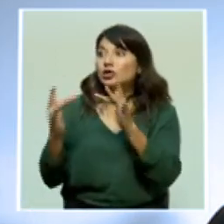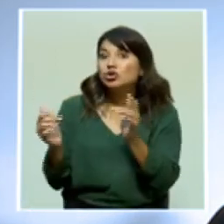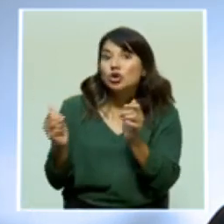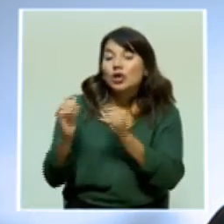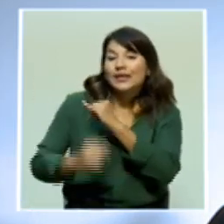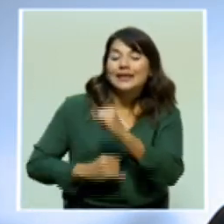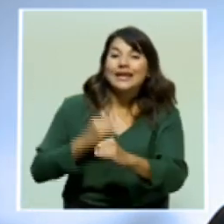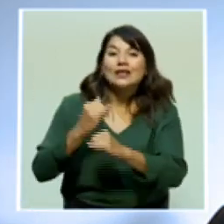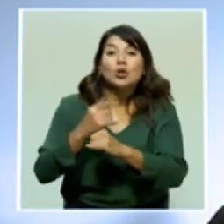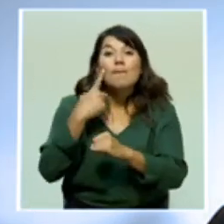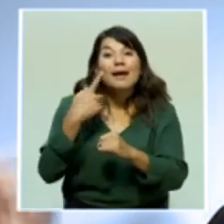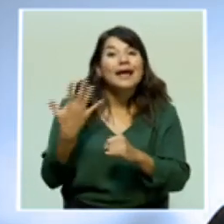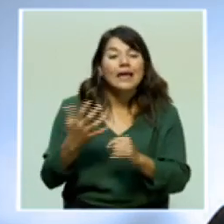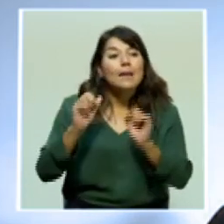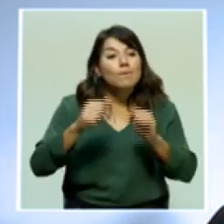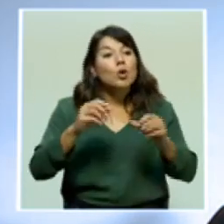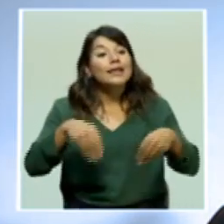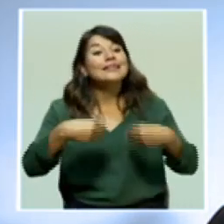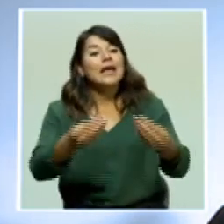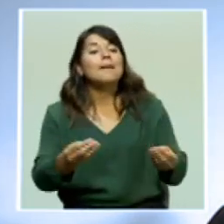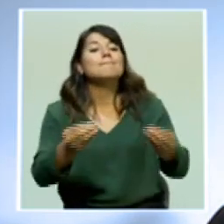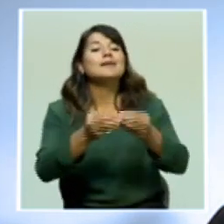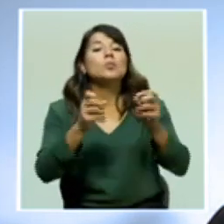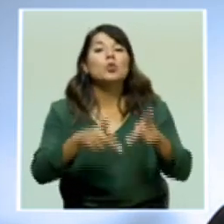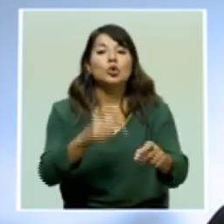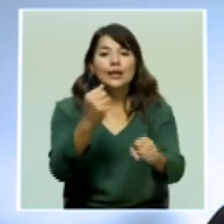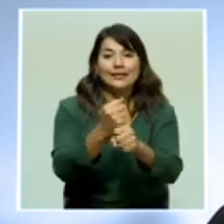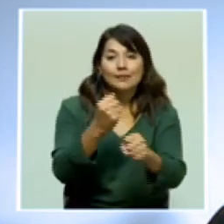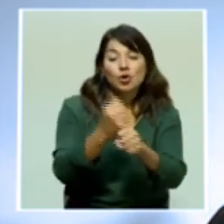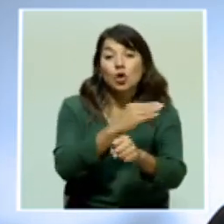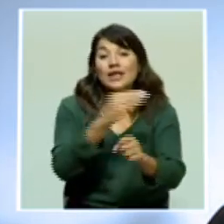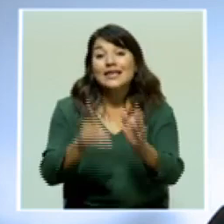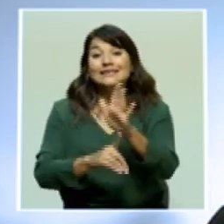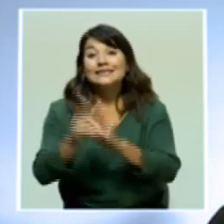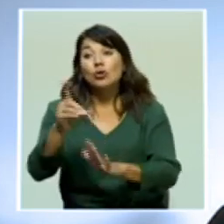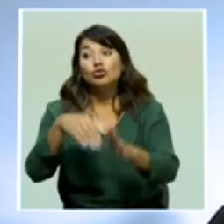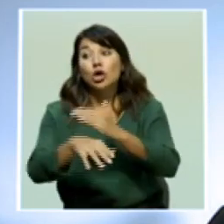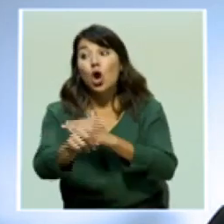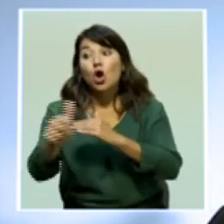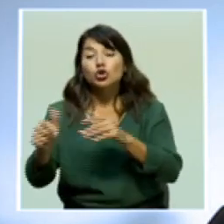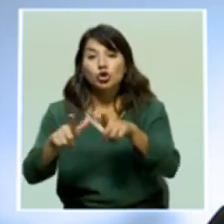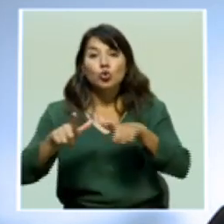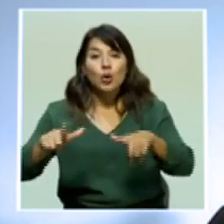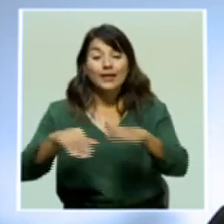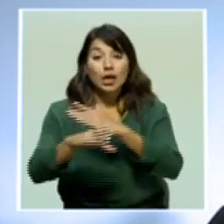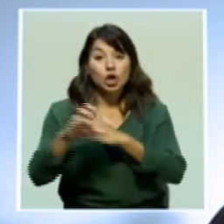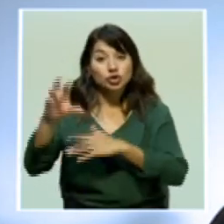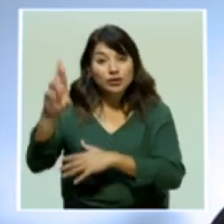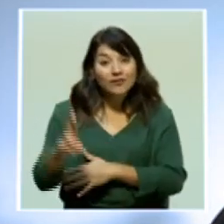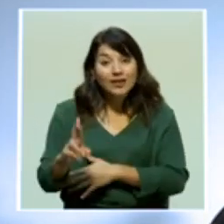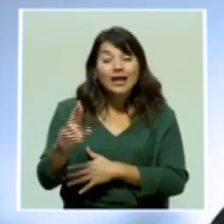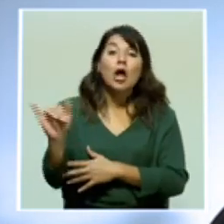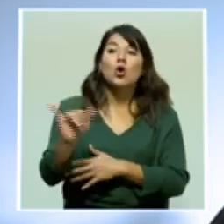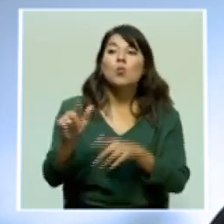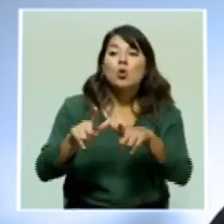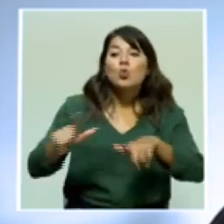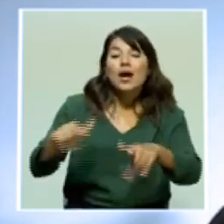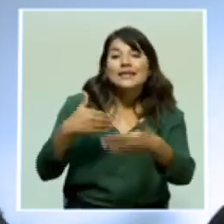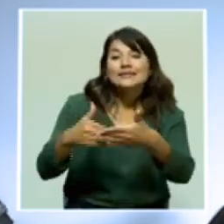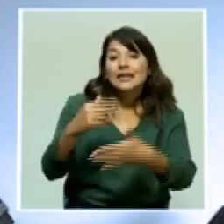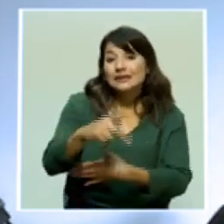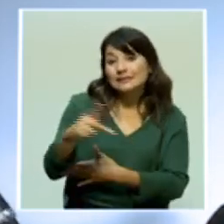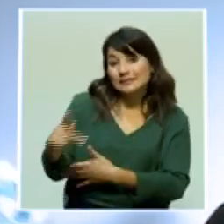desarrollo a otras partes del país, inclusive zonas rurales y costeras. Y ese es el verdadero mandato con el cual me comprometí a asumir esta cartera.